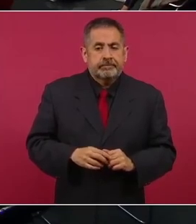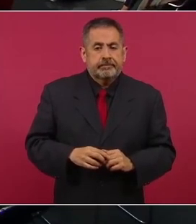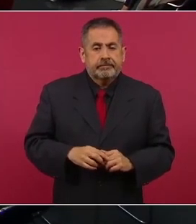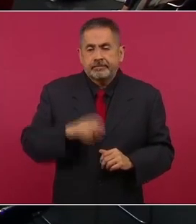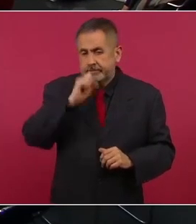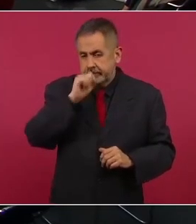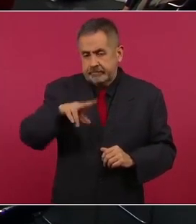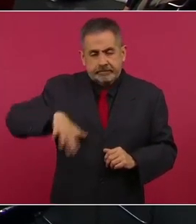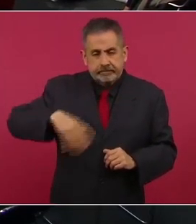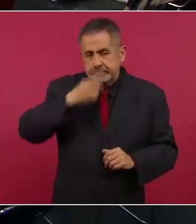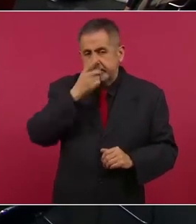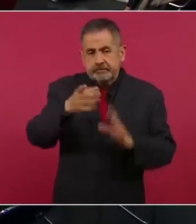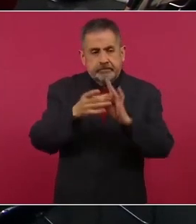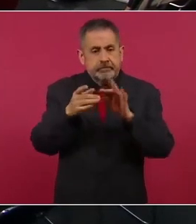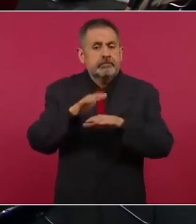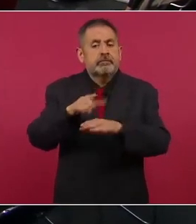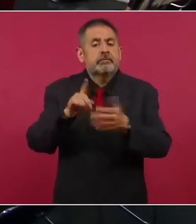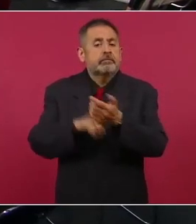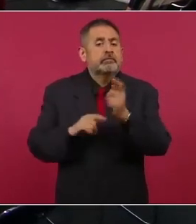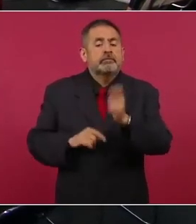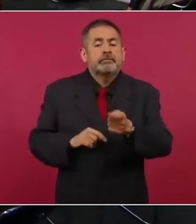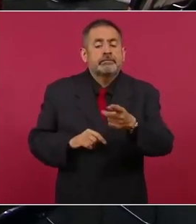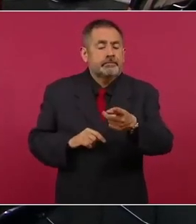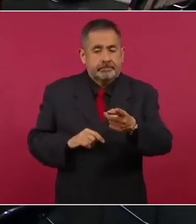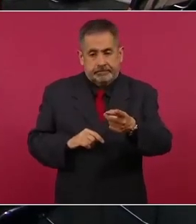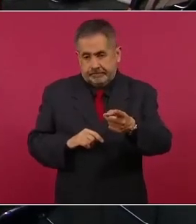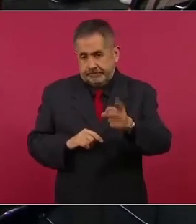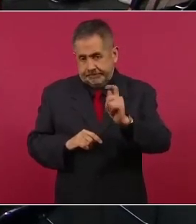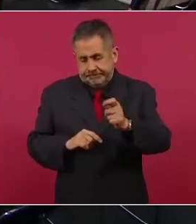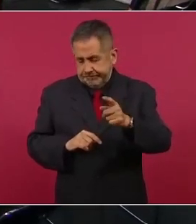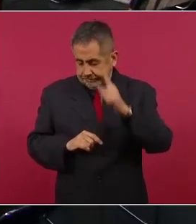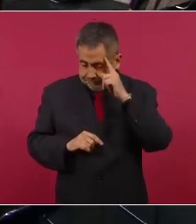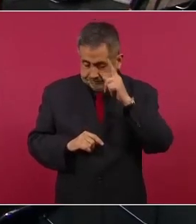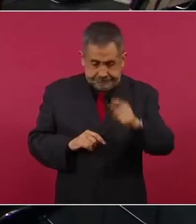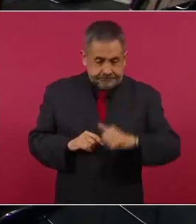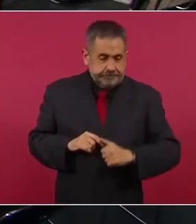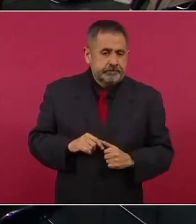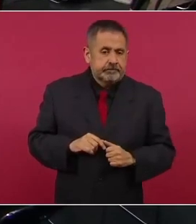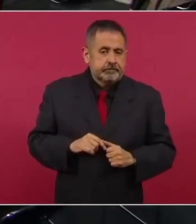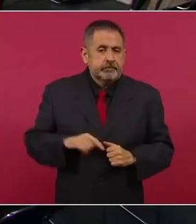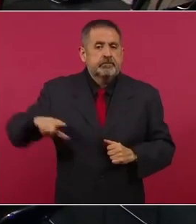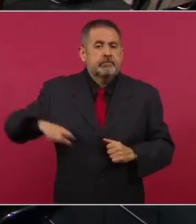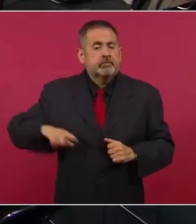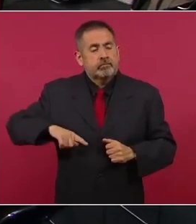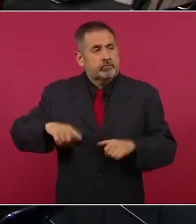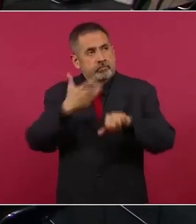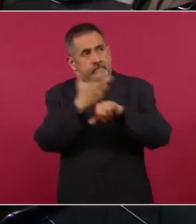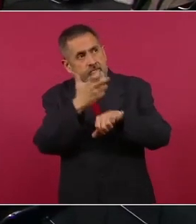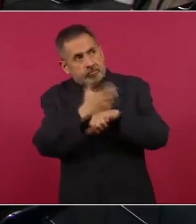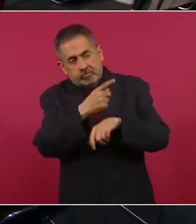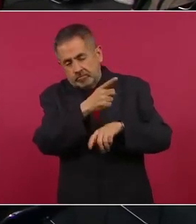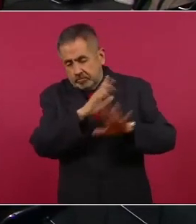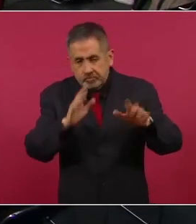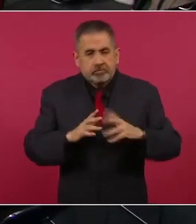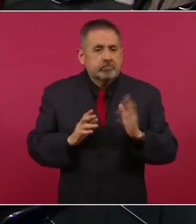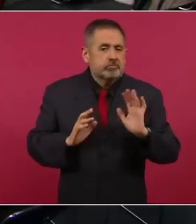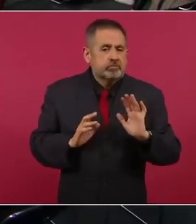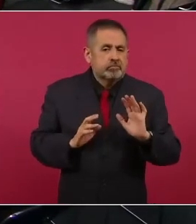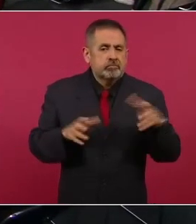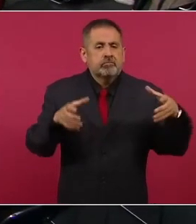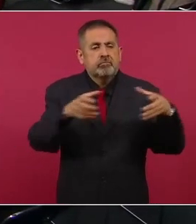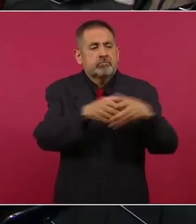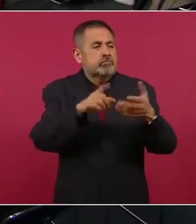dijimos para el caso del gobierno de Estados Unidos, de sus